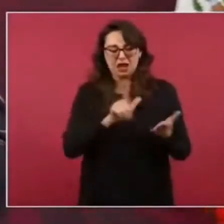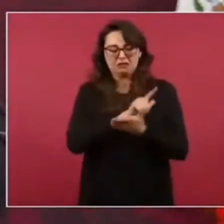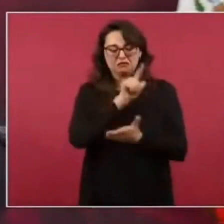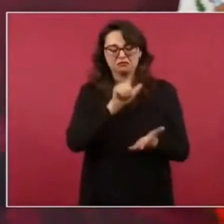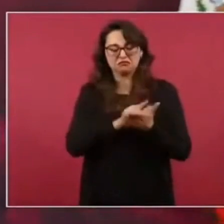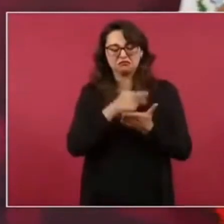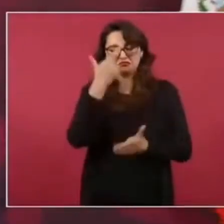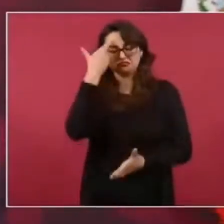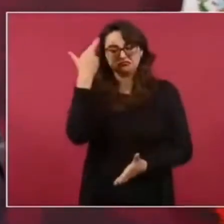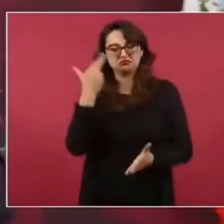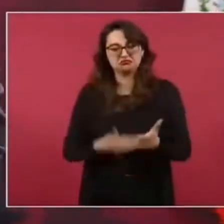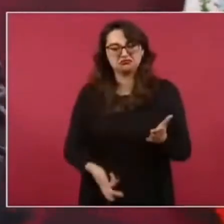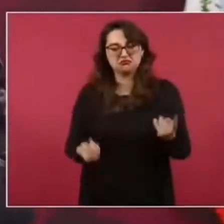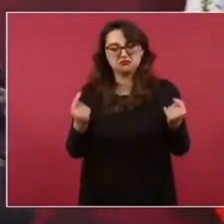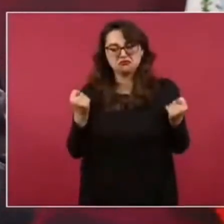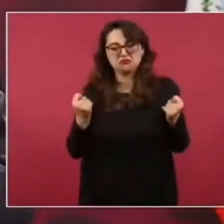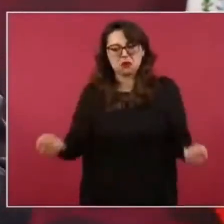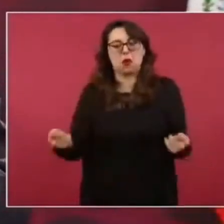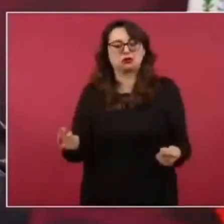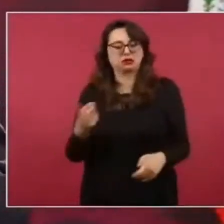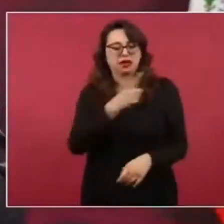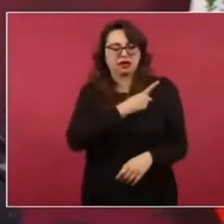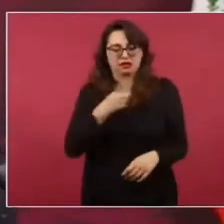y el que no tranza, no avanza,